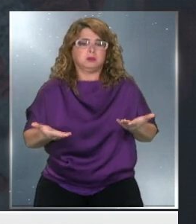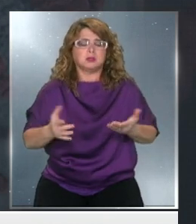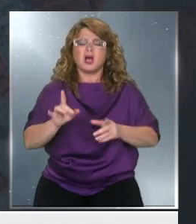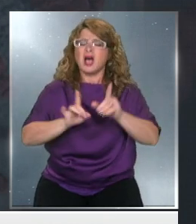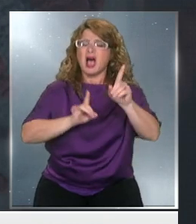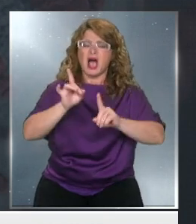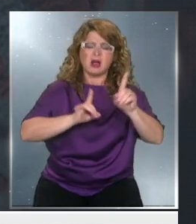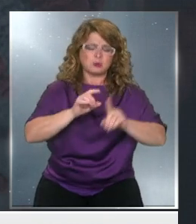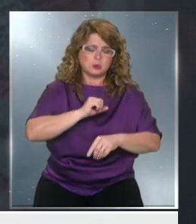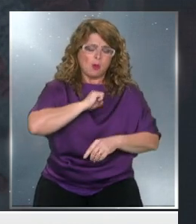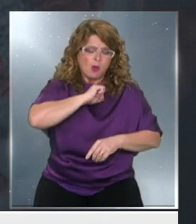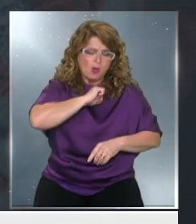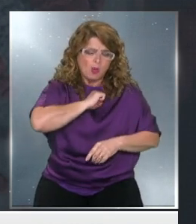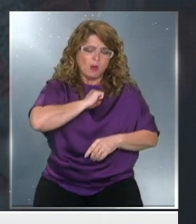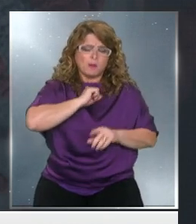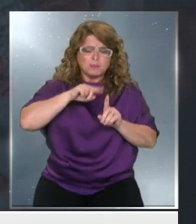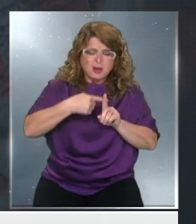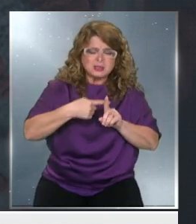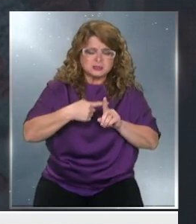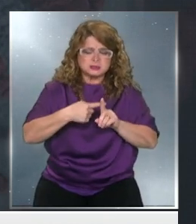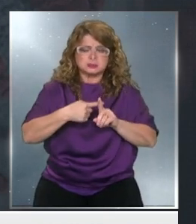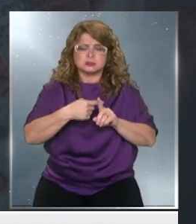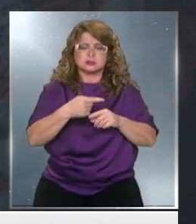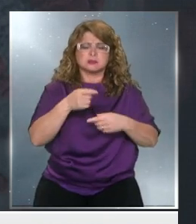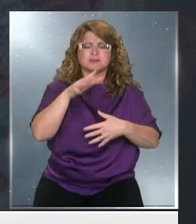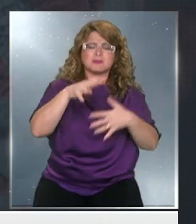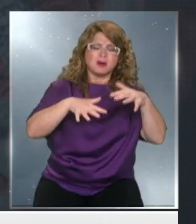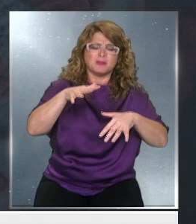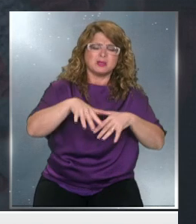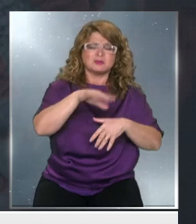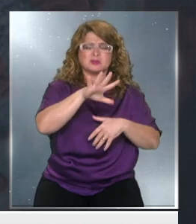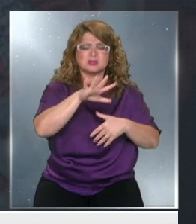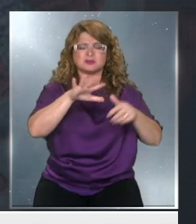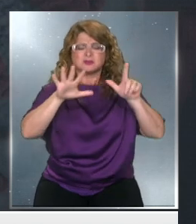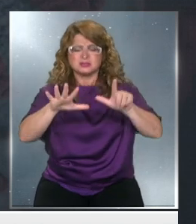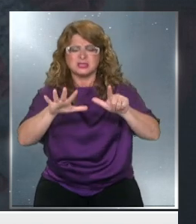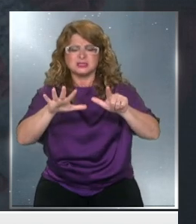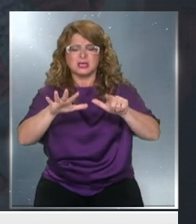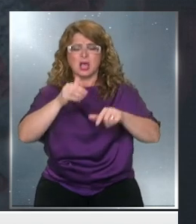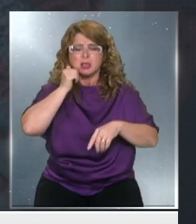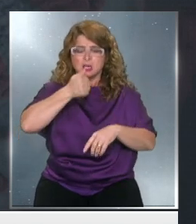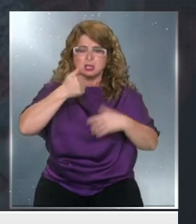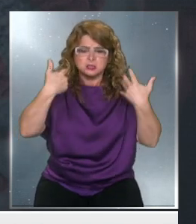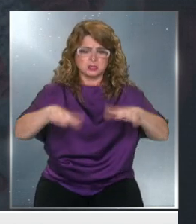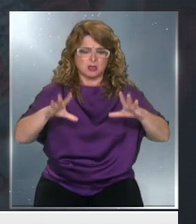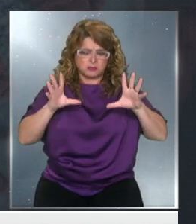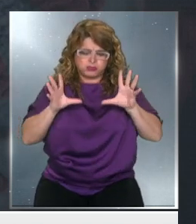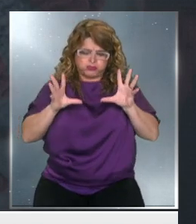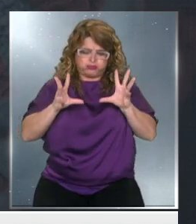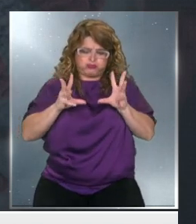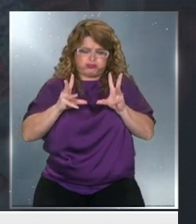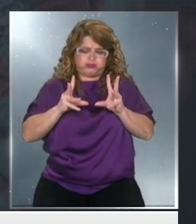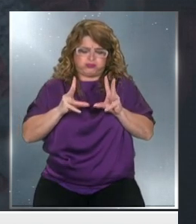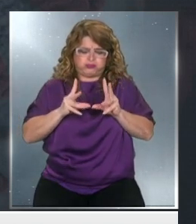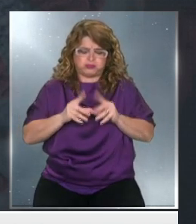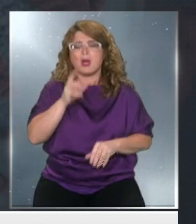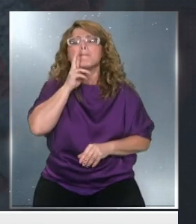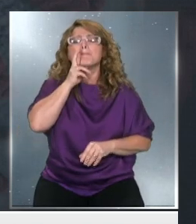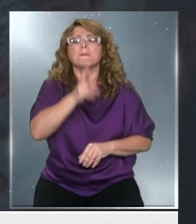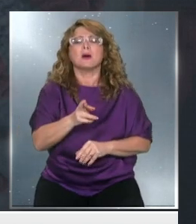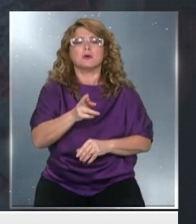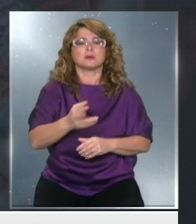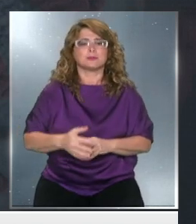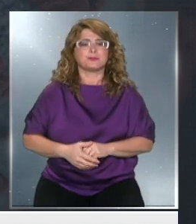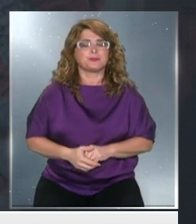tener síntomas persistentes y con deterioro al cabo de 5, 6, 7 días. Ahora, doctor, sabemos que según experiencia en otros países